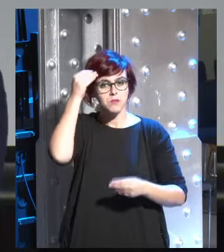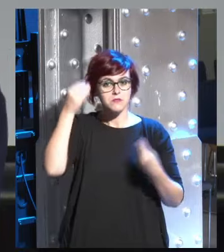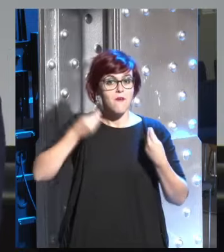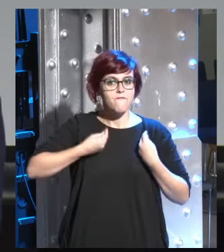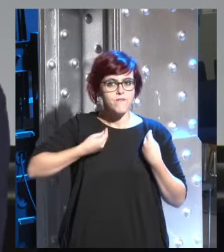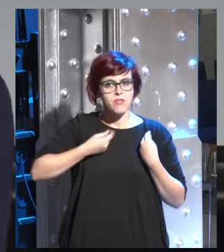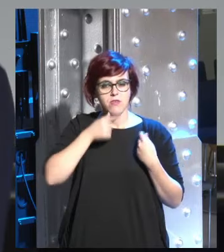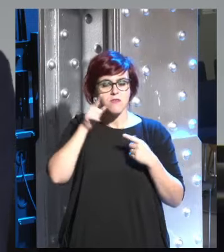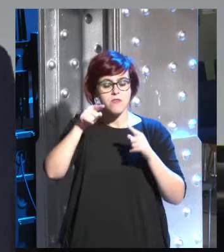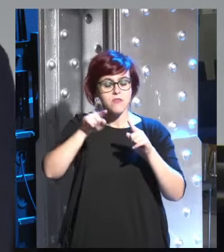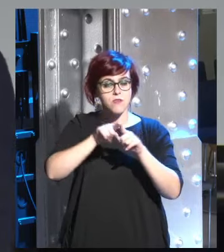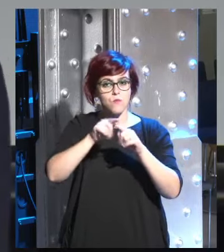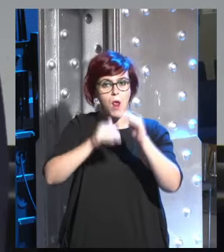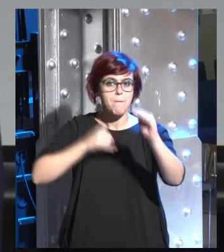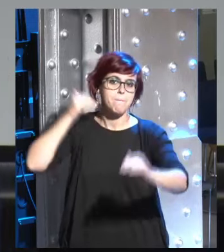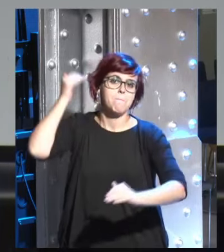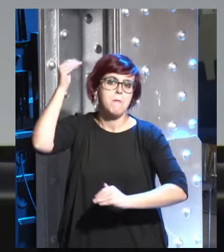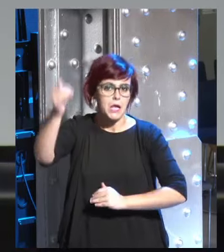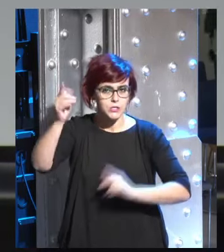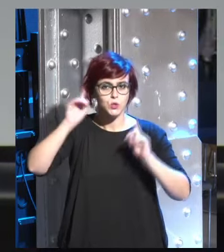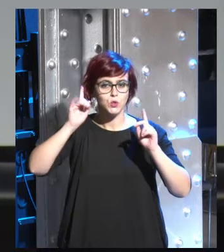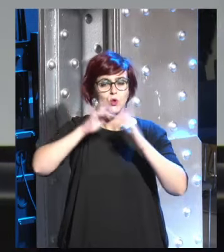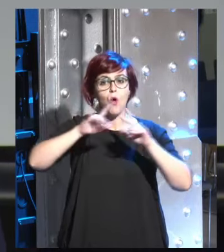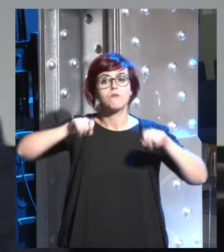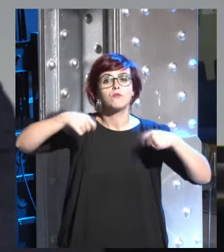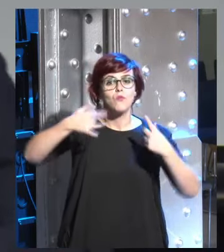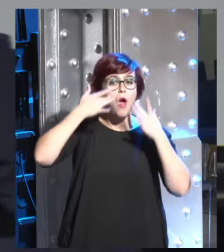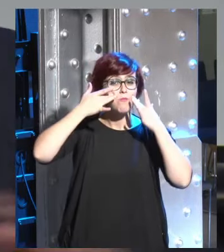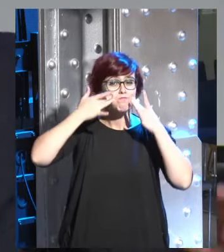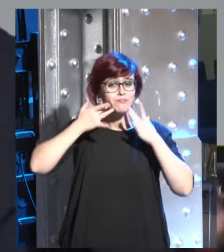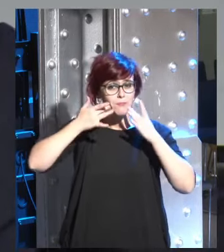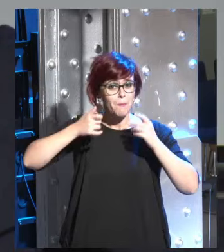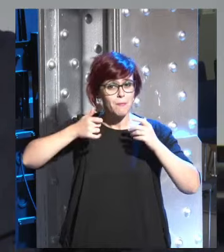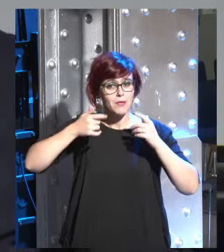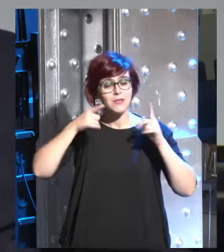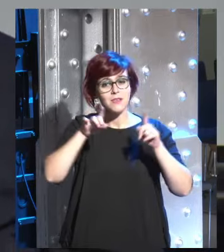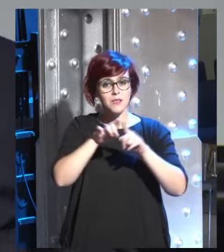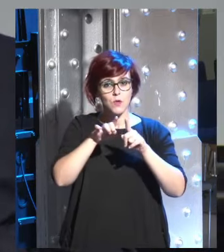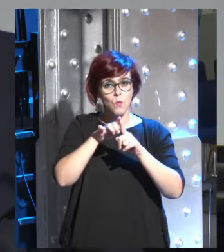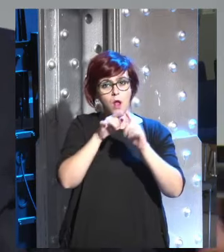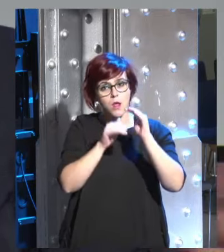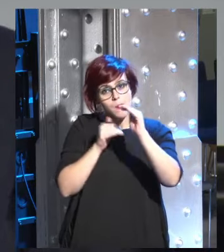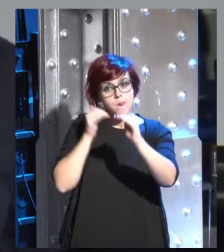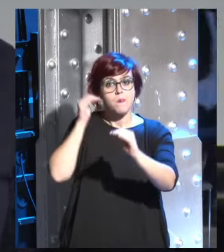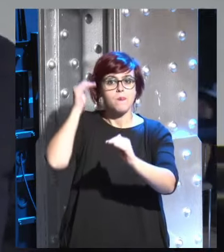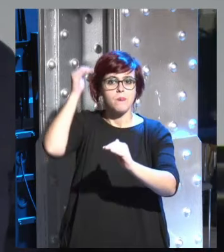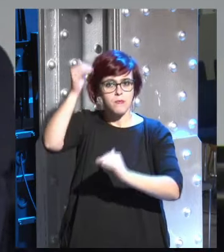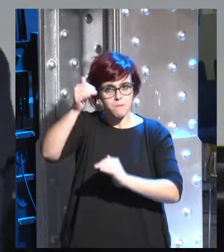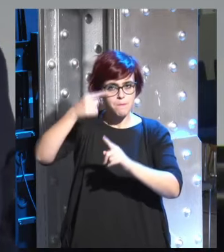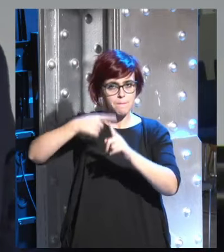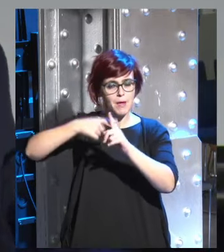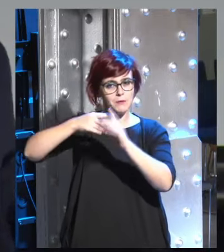irá más allá de ese reino de lo orgánico de lo puramente orgánico y se extenderá a un reino